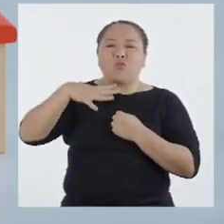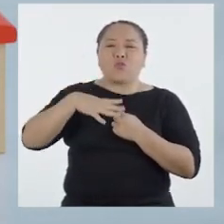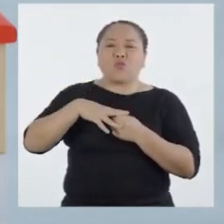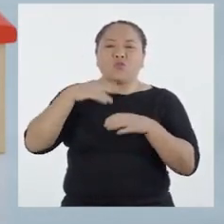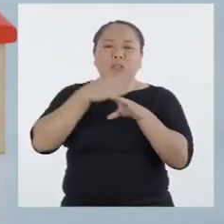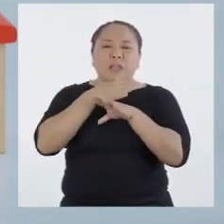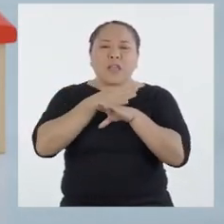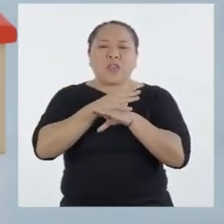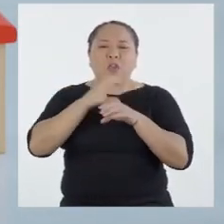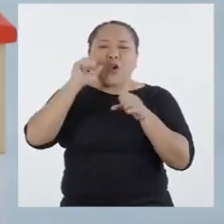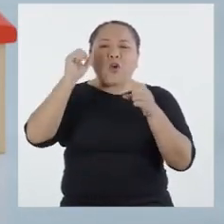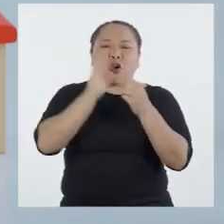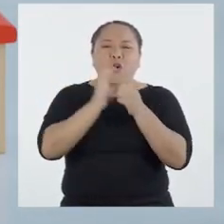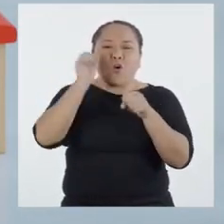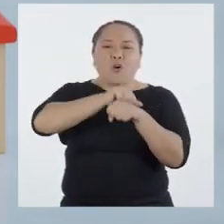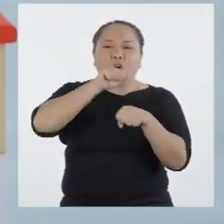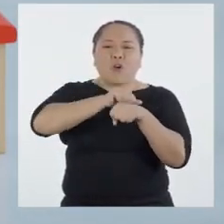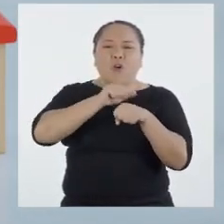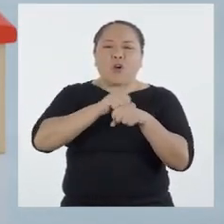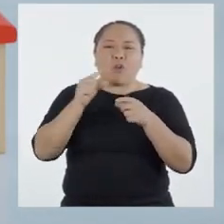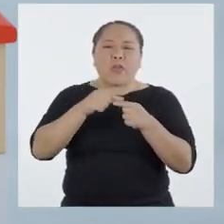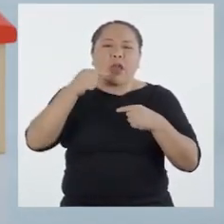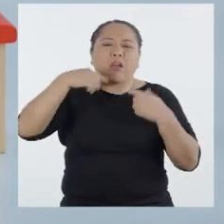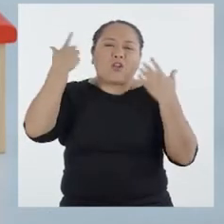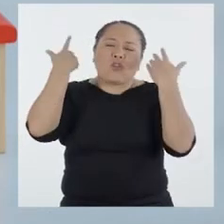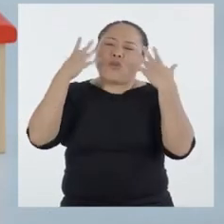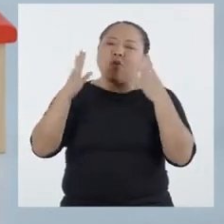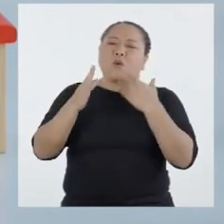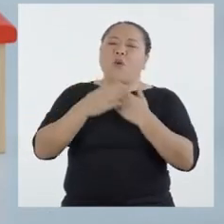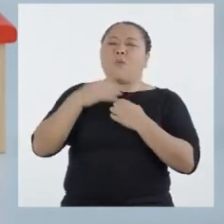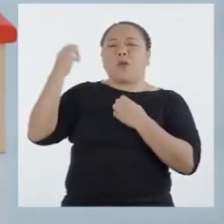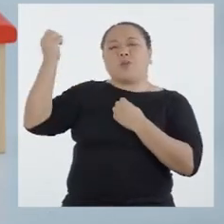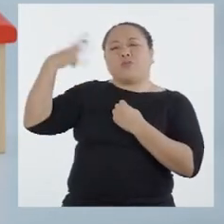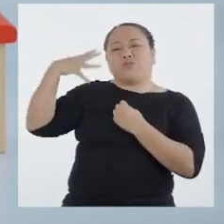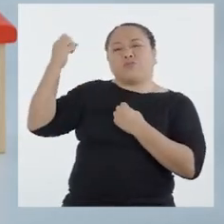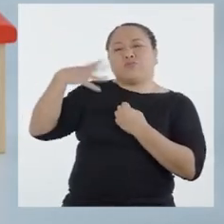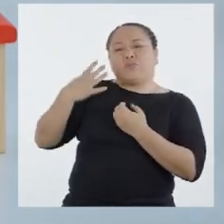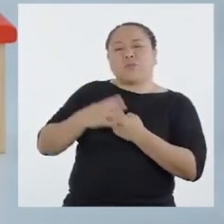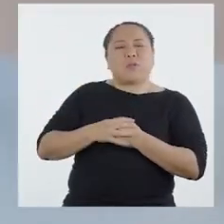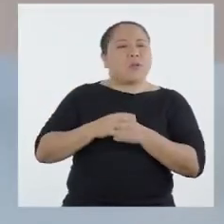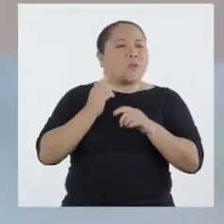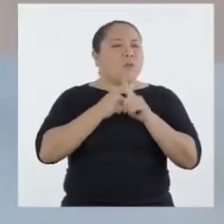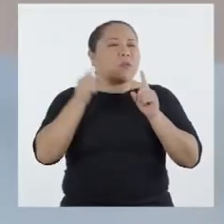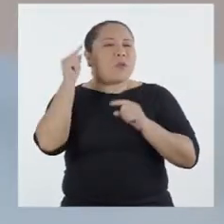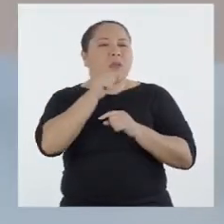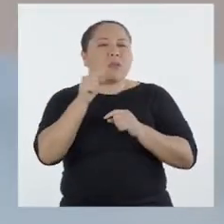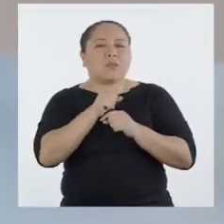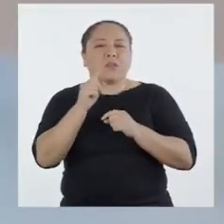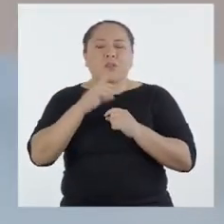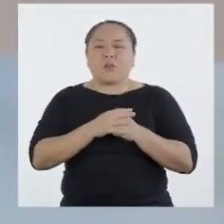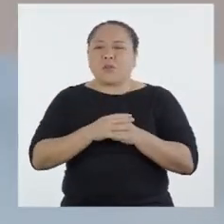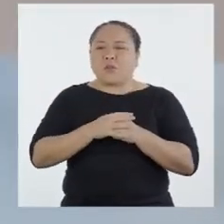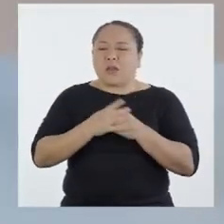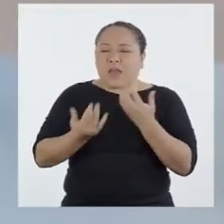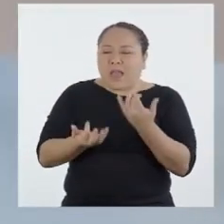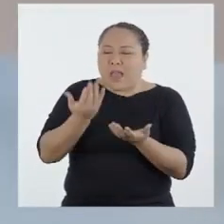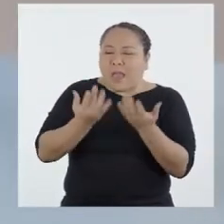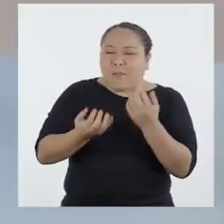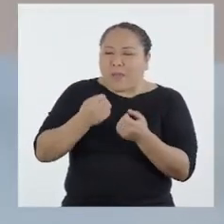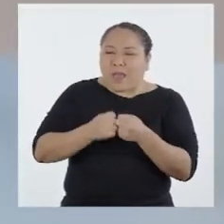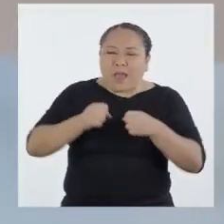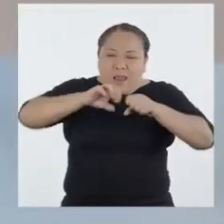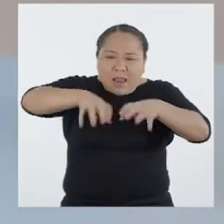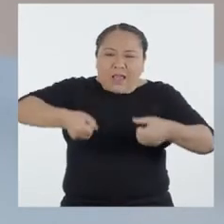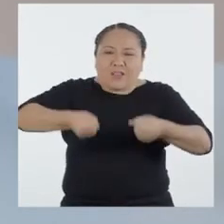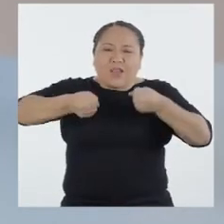leña o de carbón o de gas o lo que sea. ¡Pero ilumínanos! ¡Pero esta vez sin quemar las ollas!